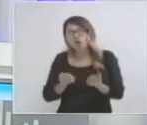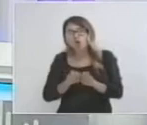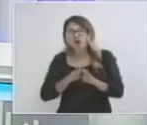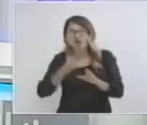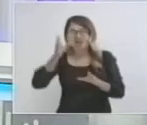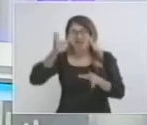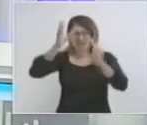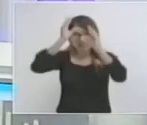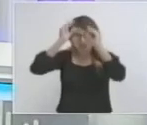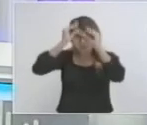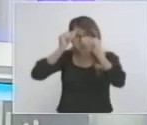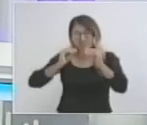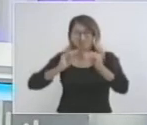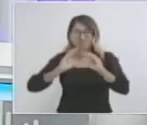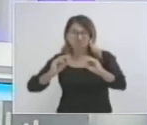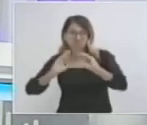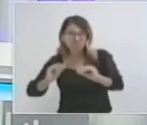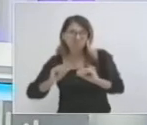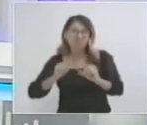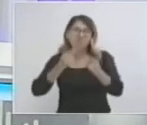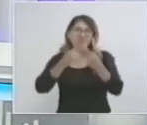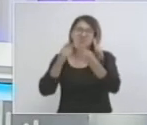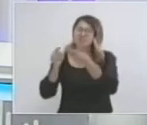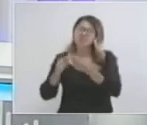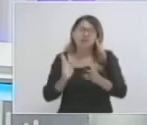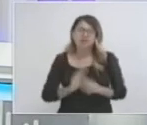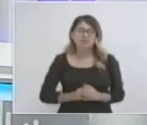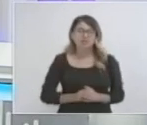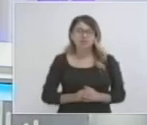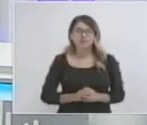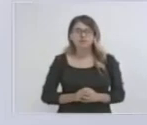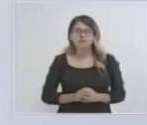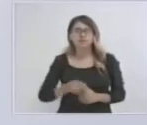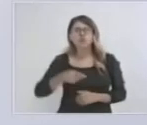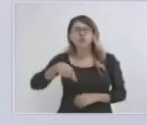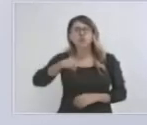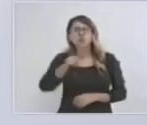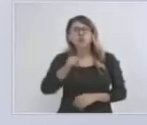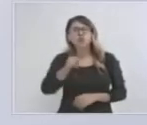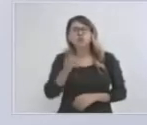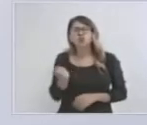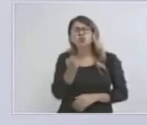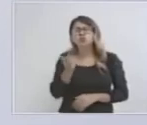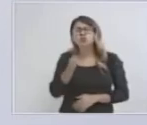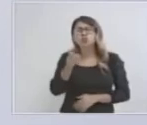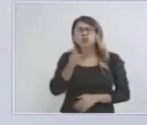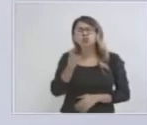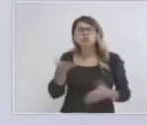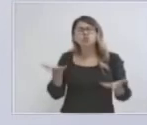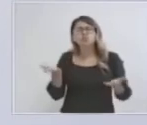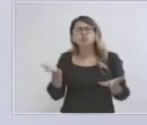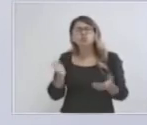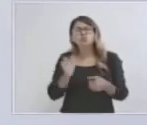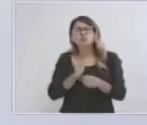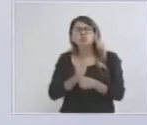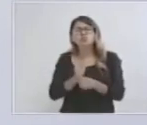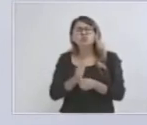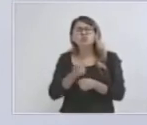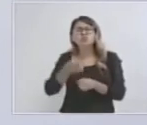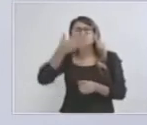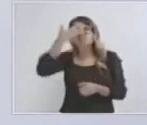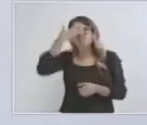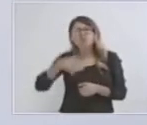a la preparación, a la mejora continua, entre otras muchas cosas. ¿De qué le puede blindar a los constructores esta